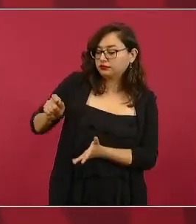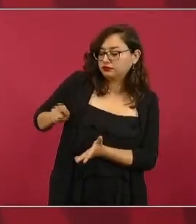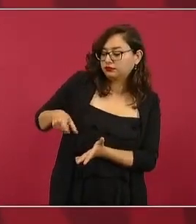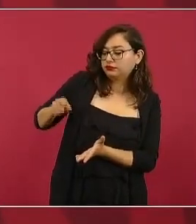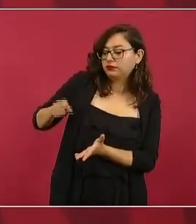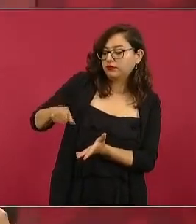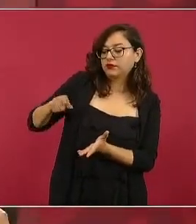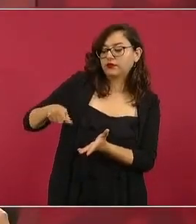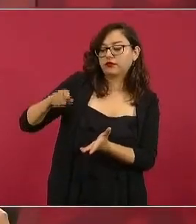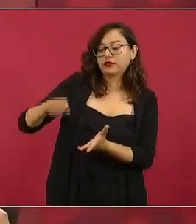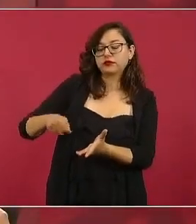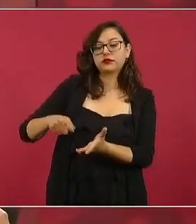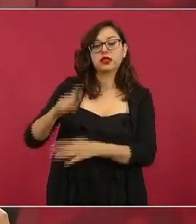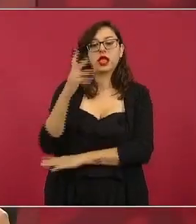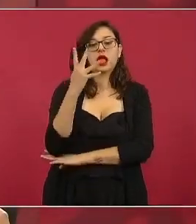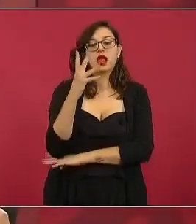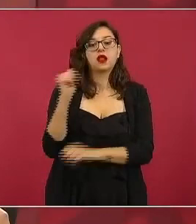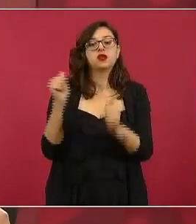árboles flor